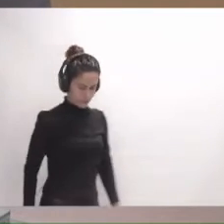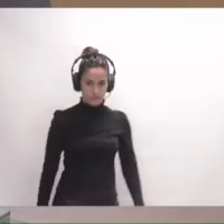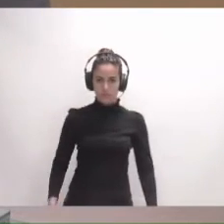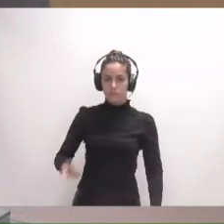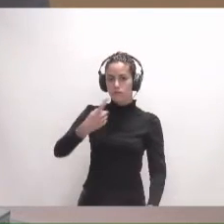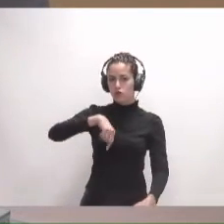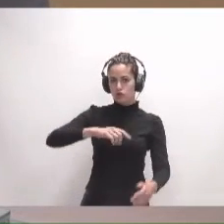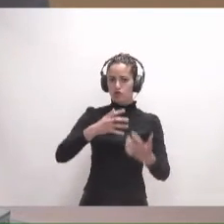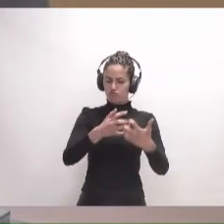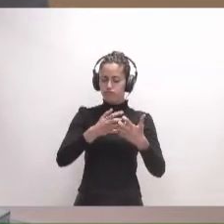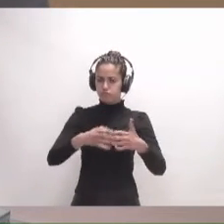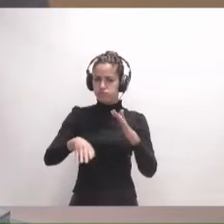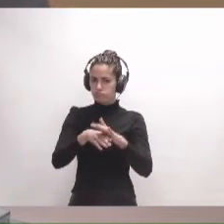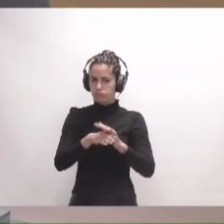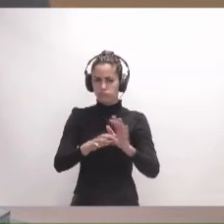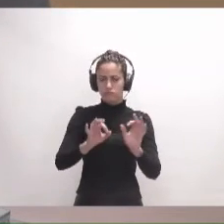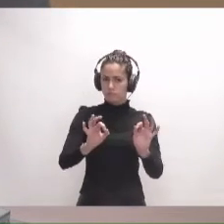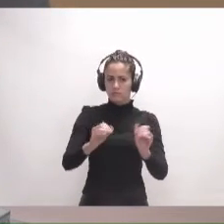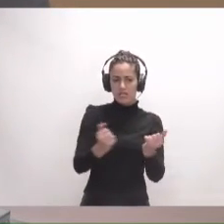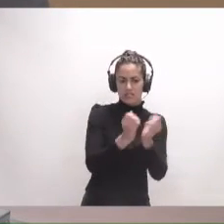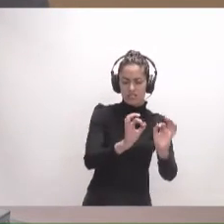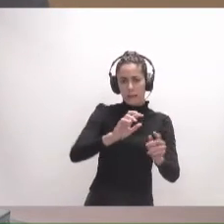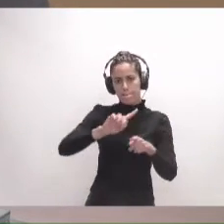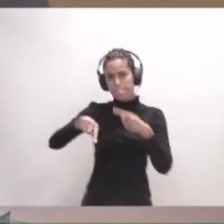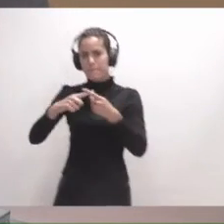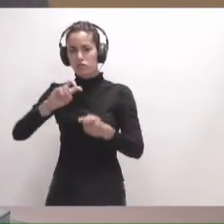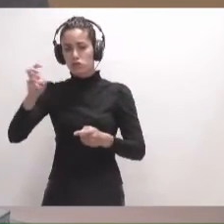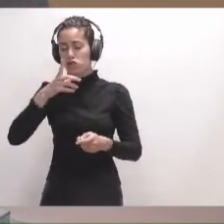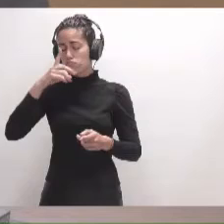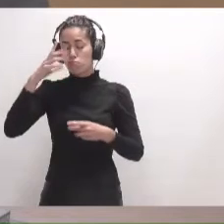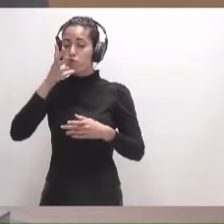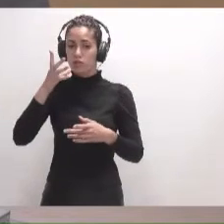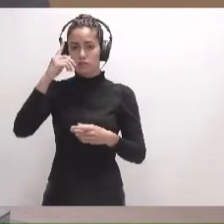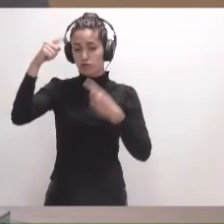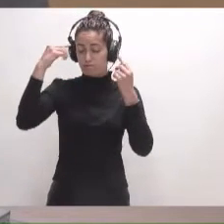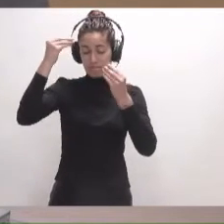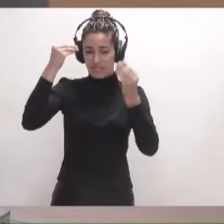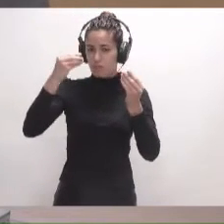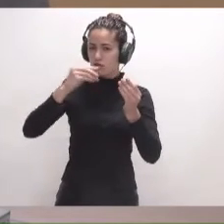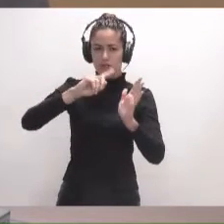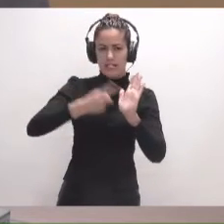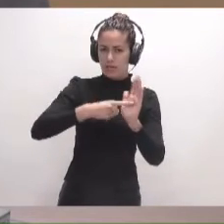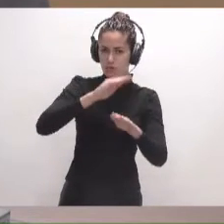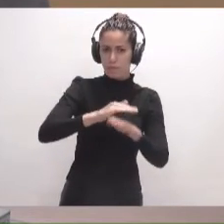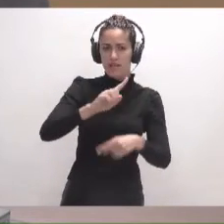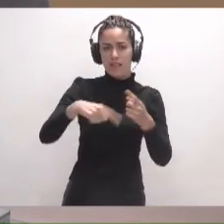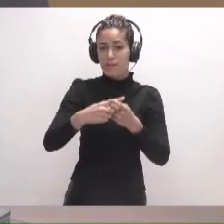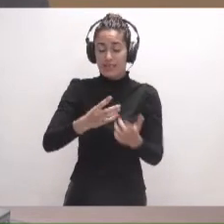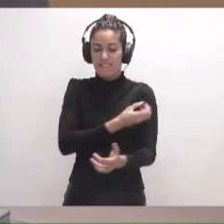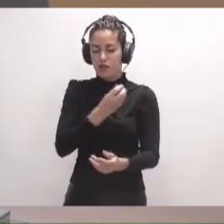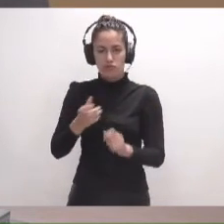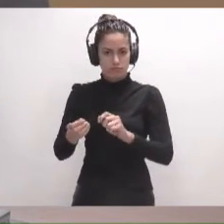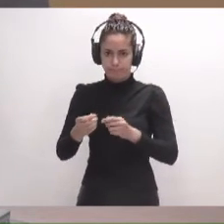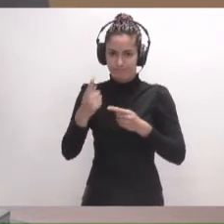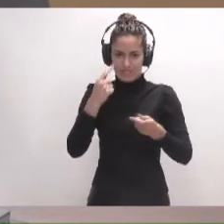Nosotros vamos a seguir peleando por esta y otras actuaciones porque consideramos que son legítimas y que requieren de la intervención del Cabildo.